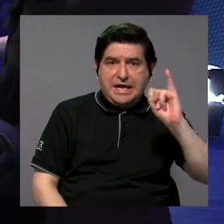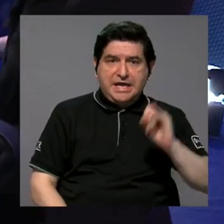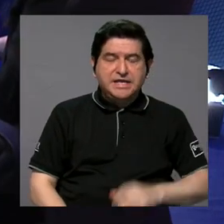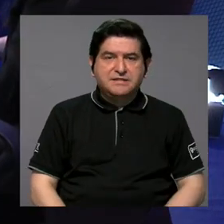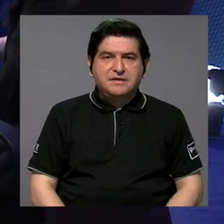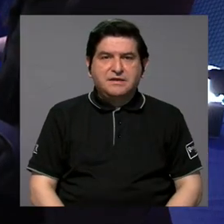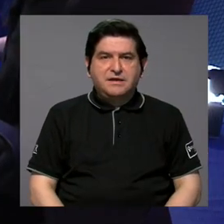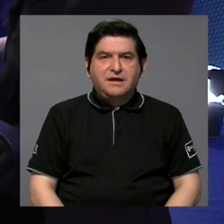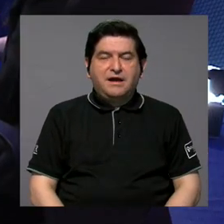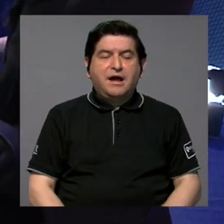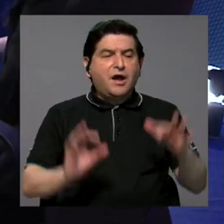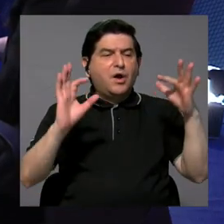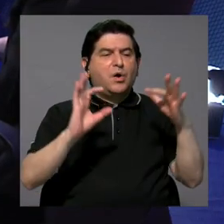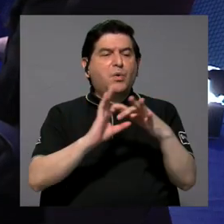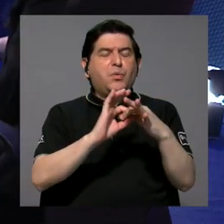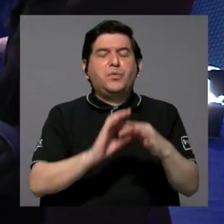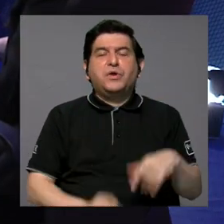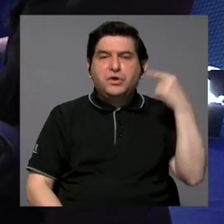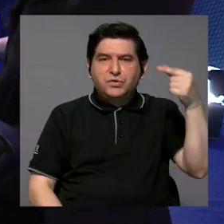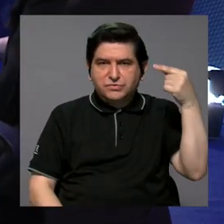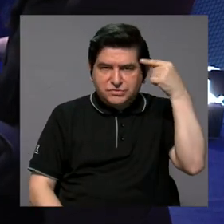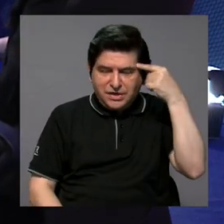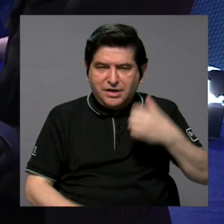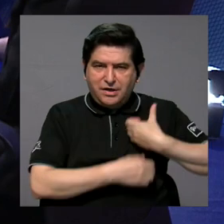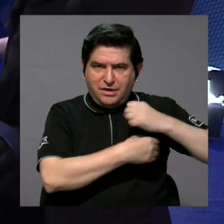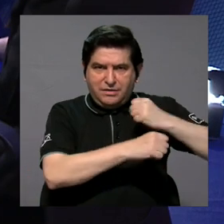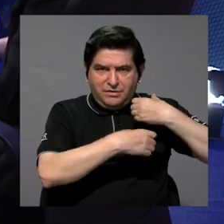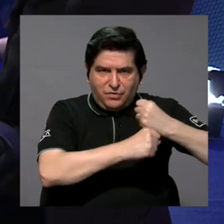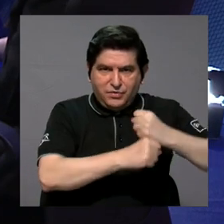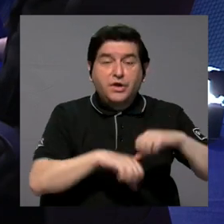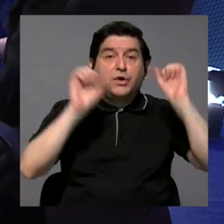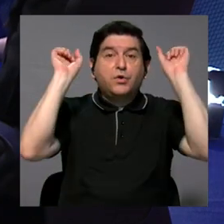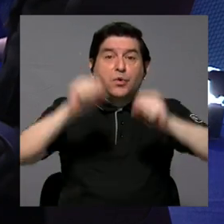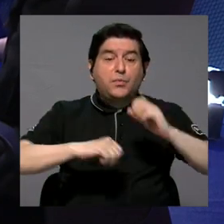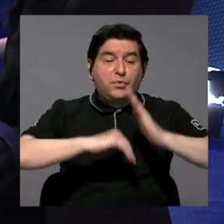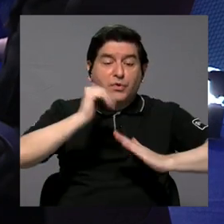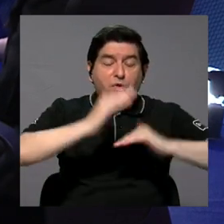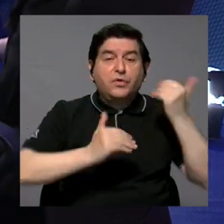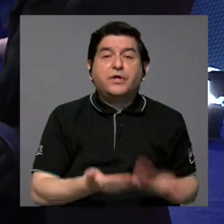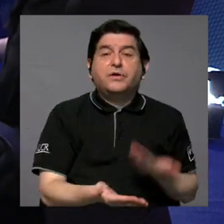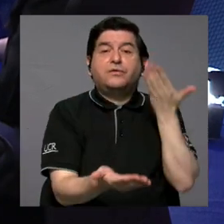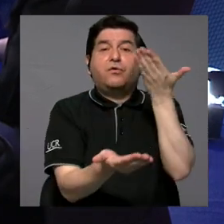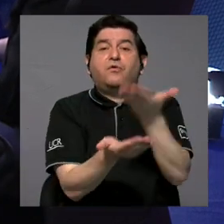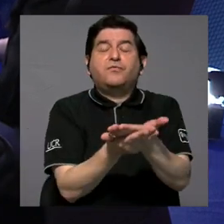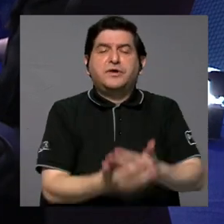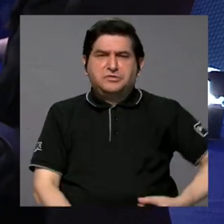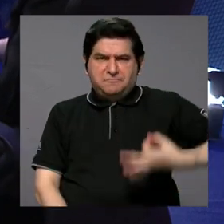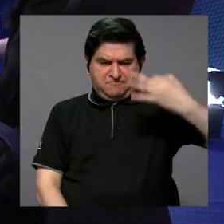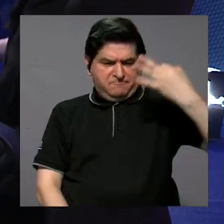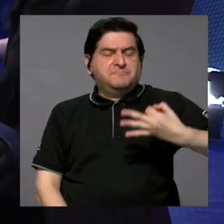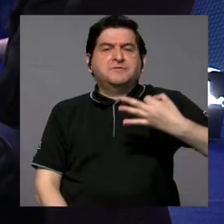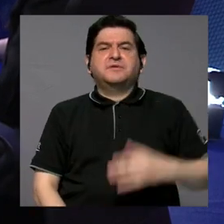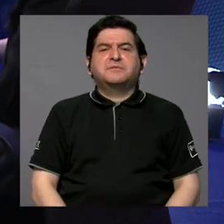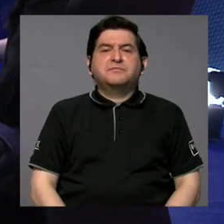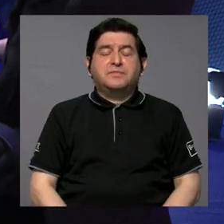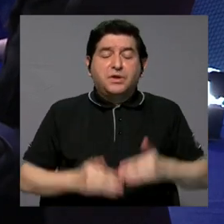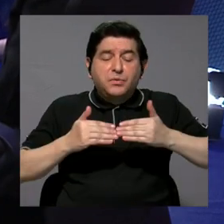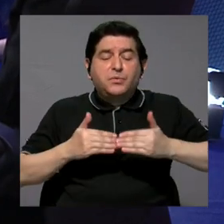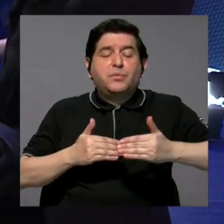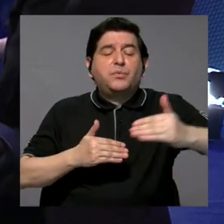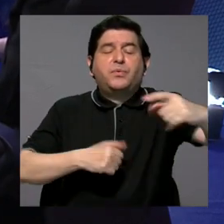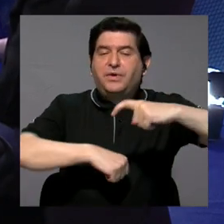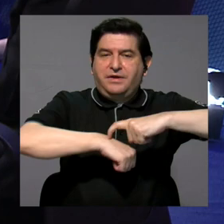se casan con este gobierno local para poder realmente construir una oferta sólida en el tiempo